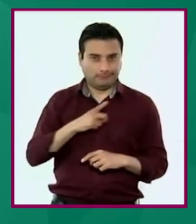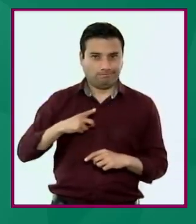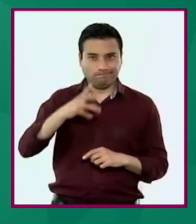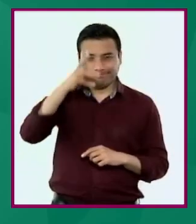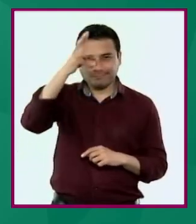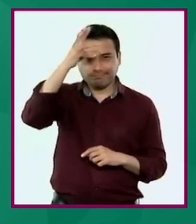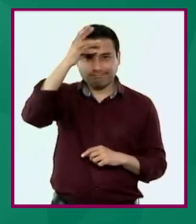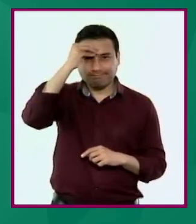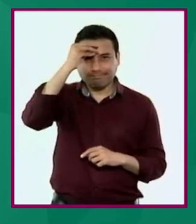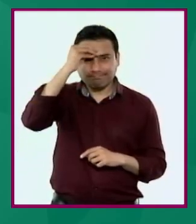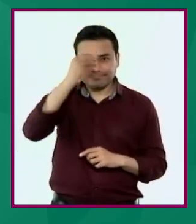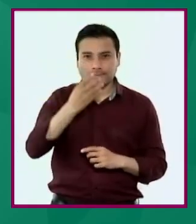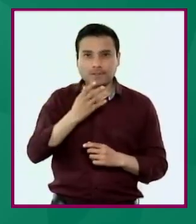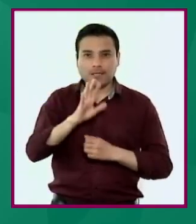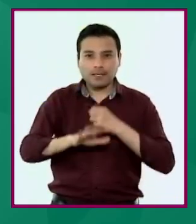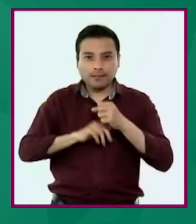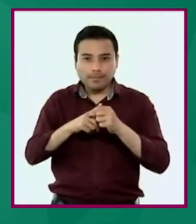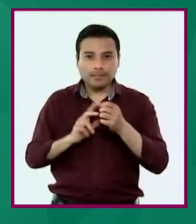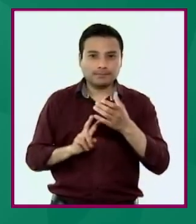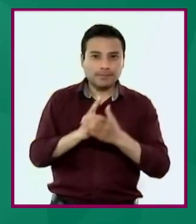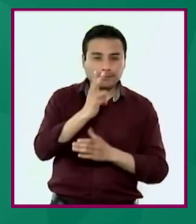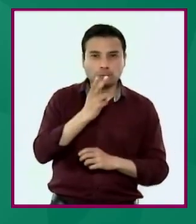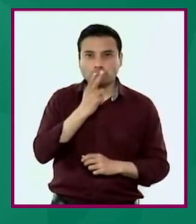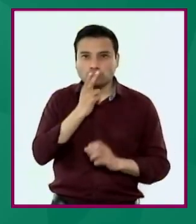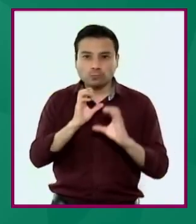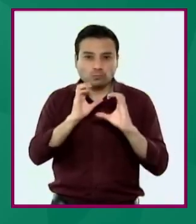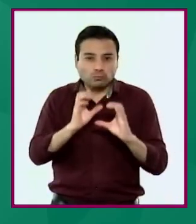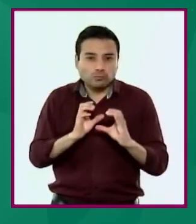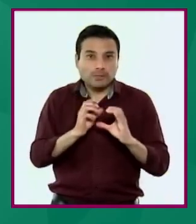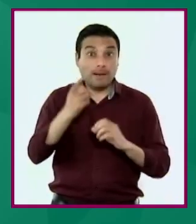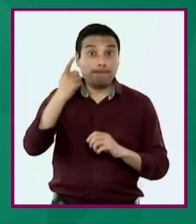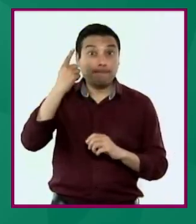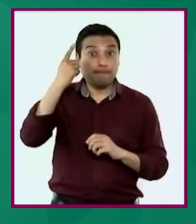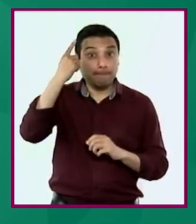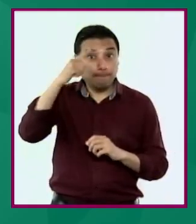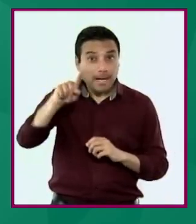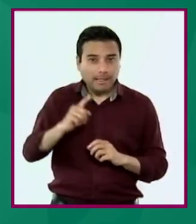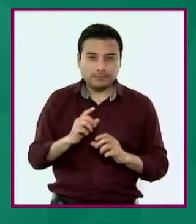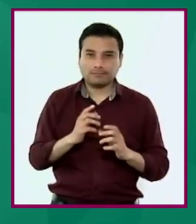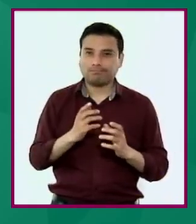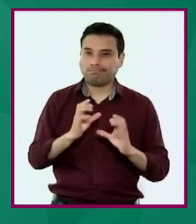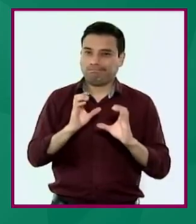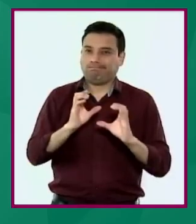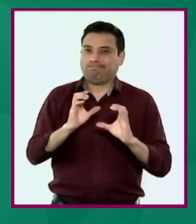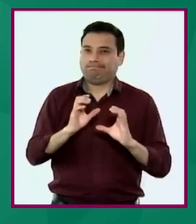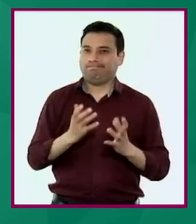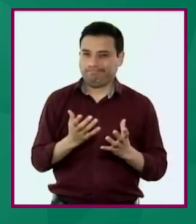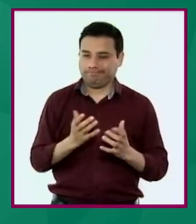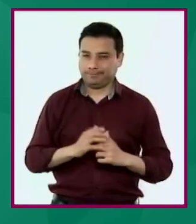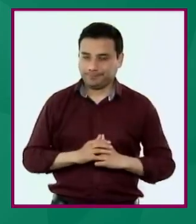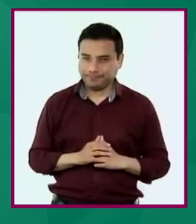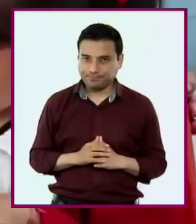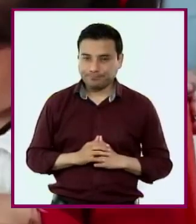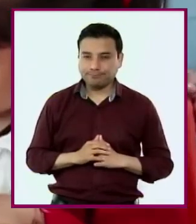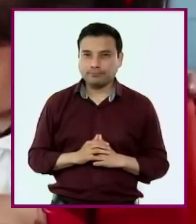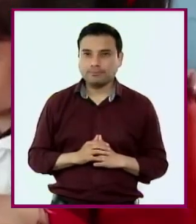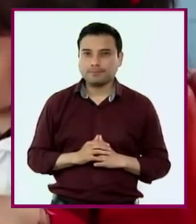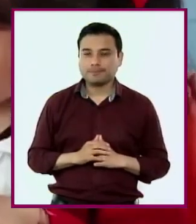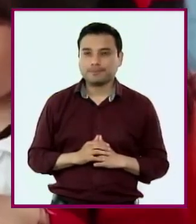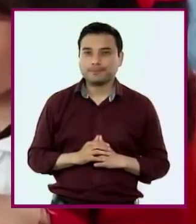geográfica de su relación con la biodiversidad para disminuir el impacto negativo a través de acciones sustentables.